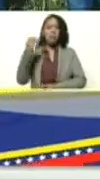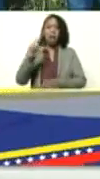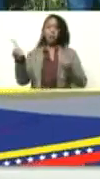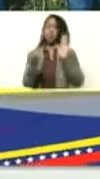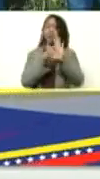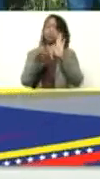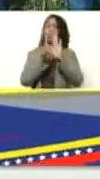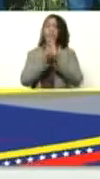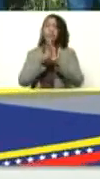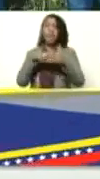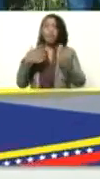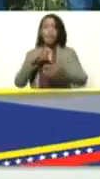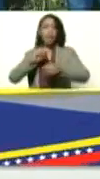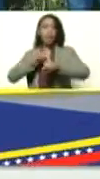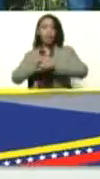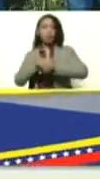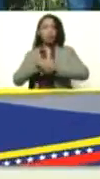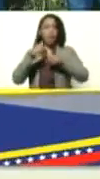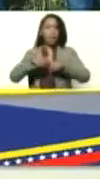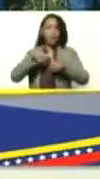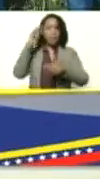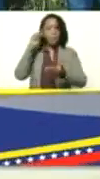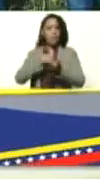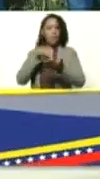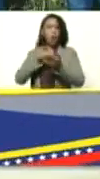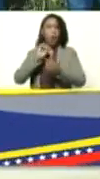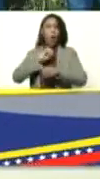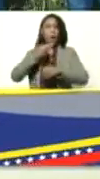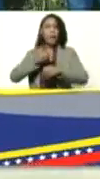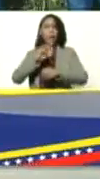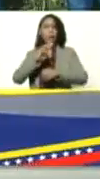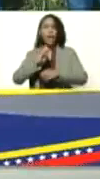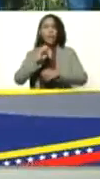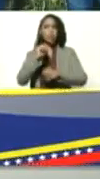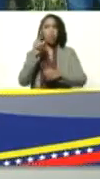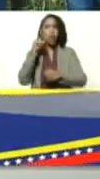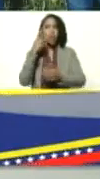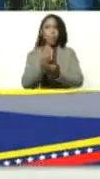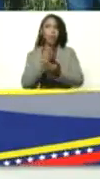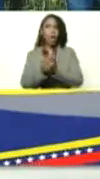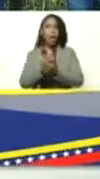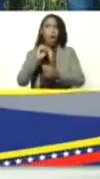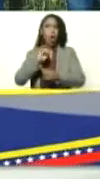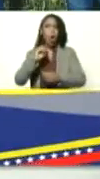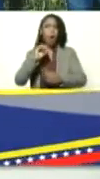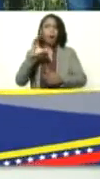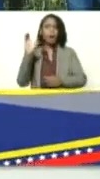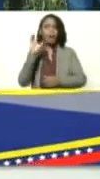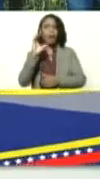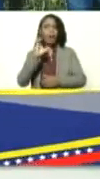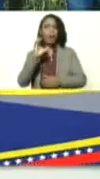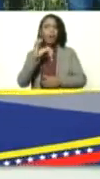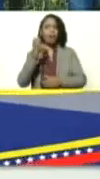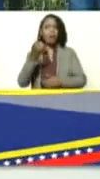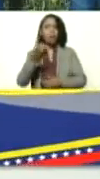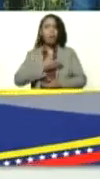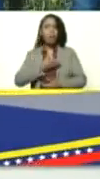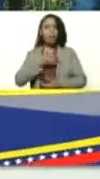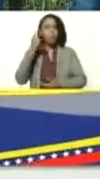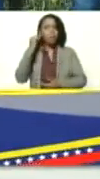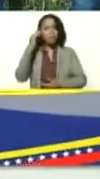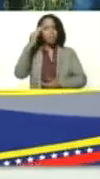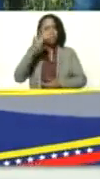que Héctor Rodríguez en Miranda o Ernesto Luna en Monaga o Carmen Meléndez en Caracas fueron